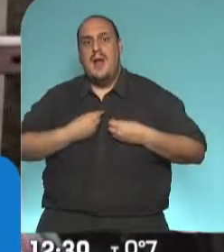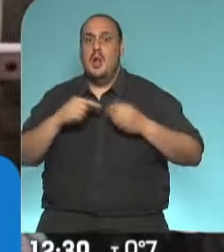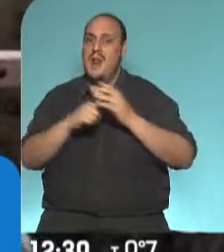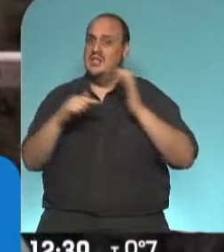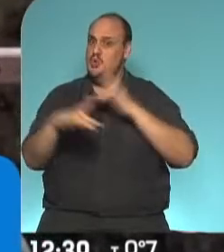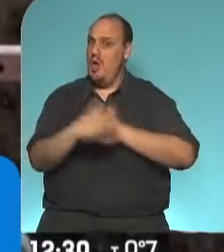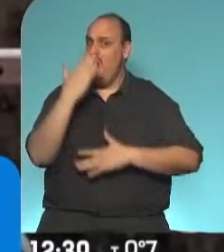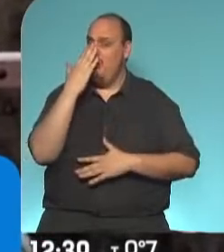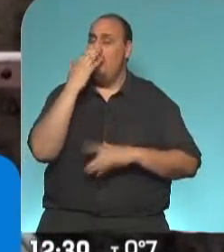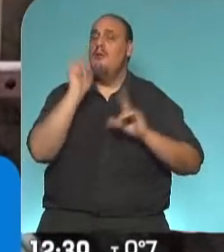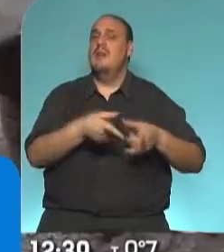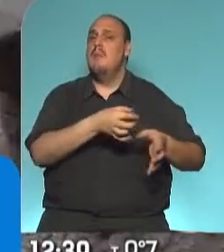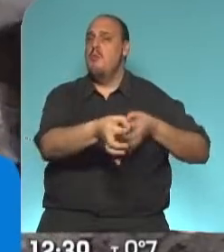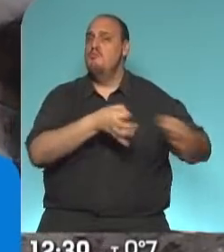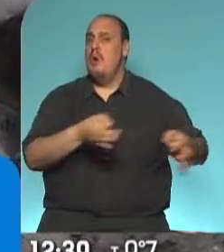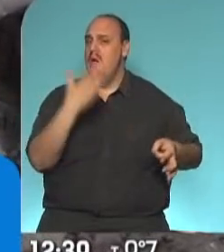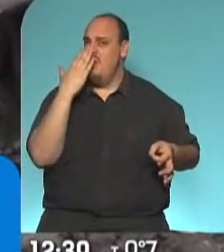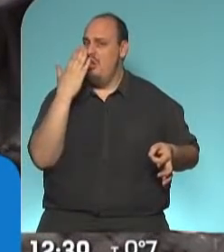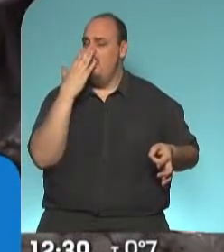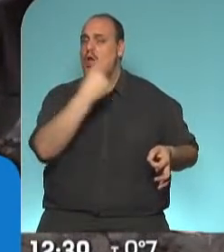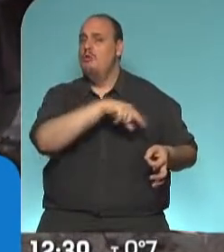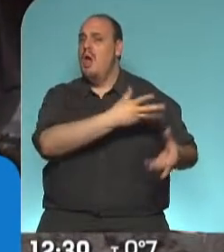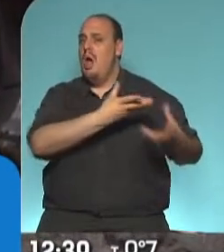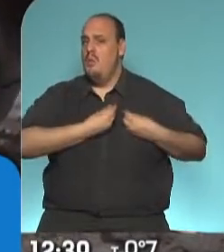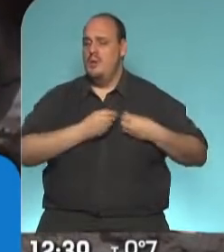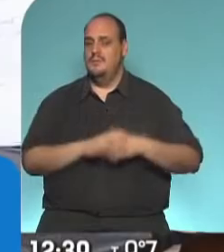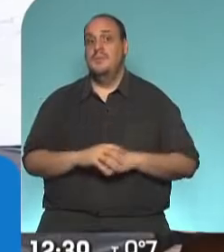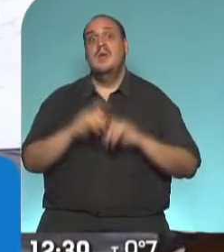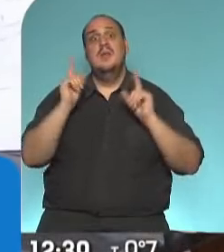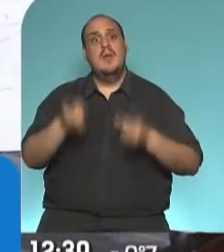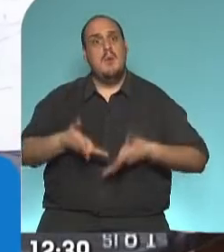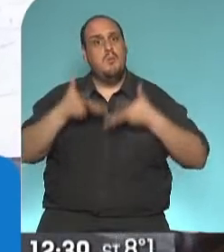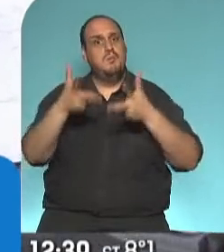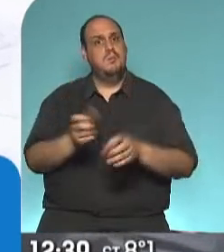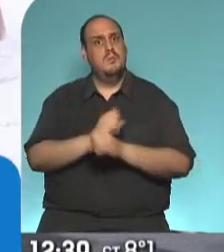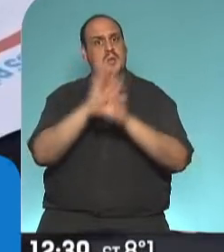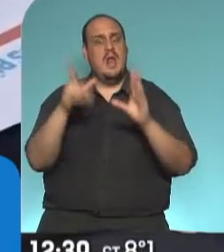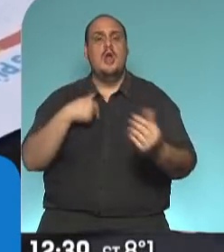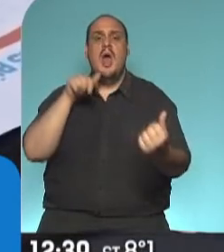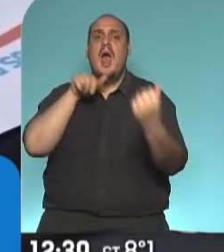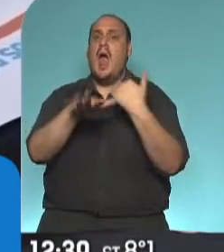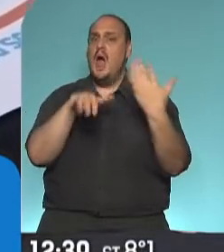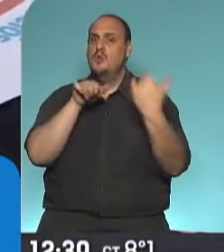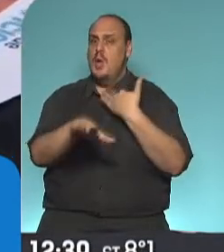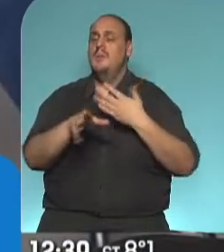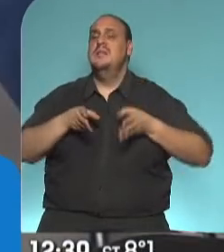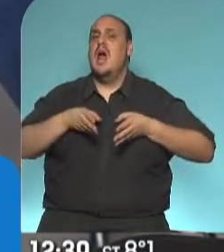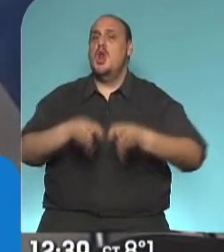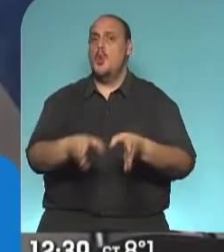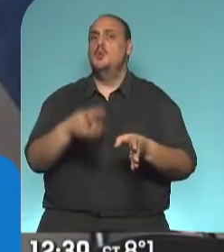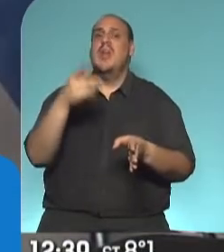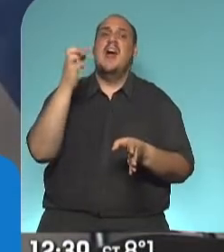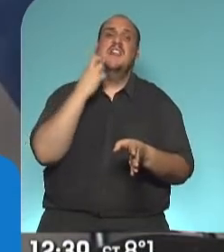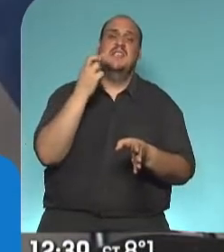interior de la provincia de Córdoba. Además, quiero resaltar también que la autopista de la Ruta 19 desde